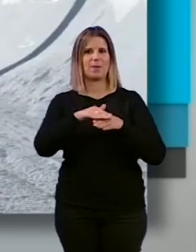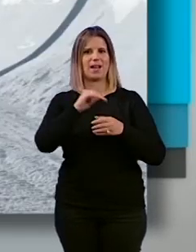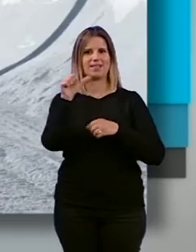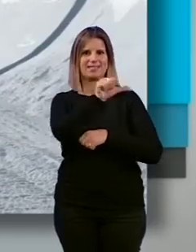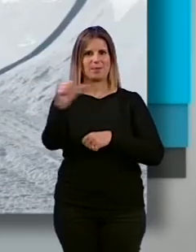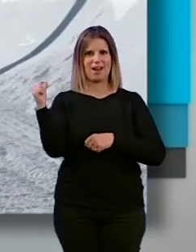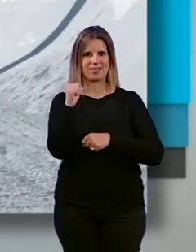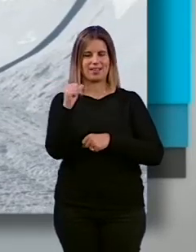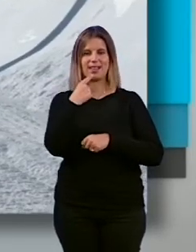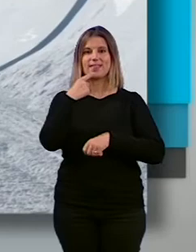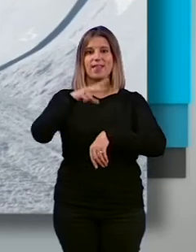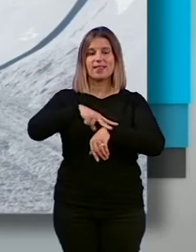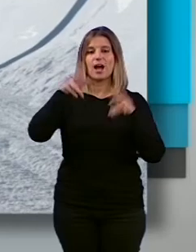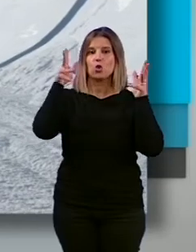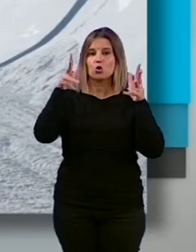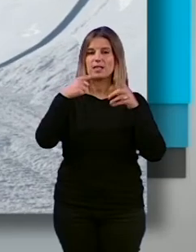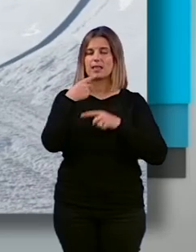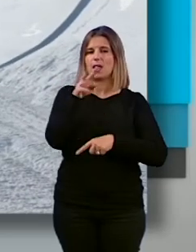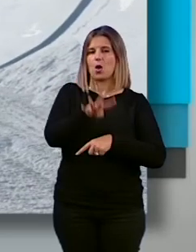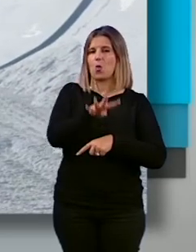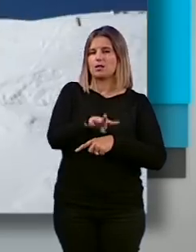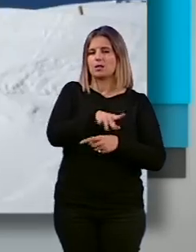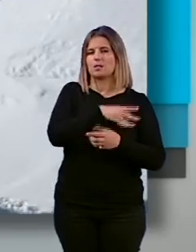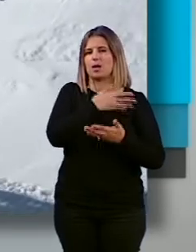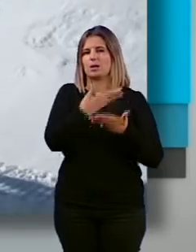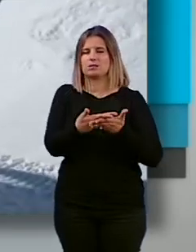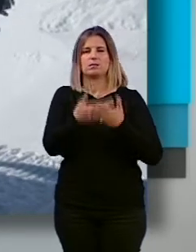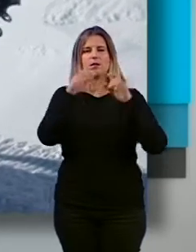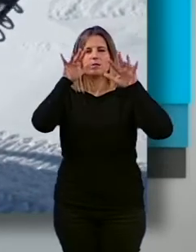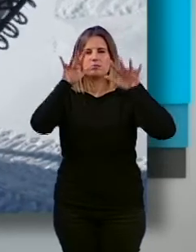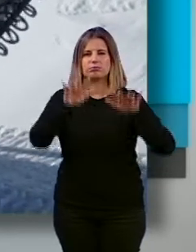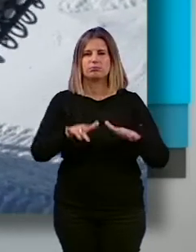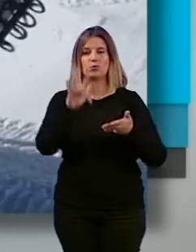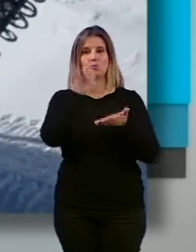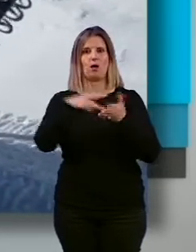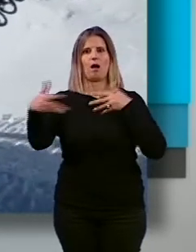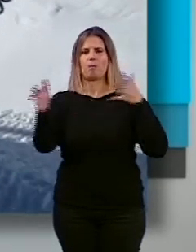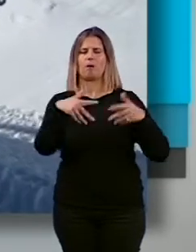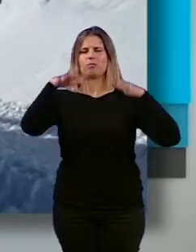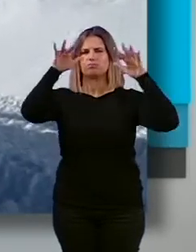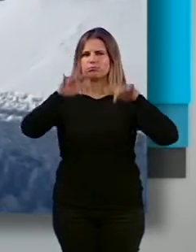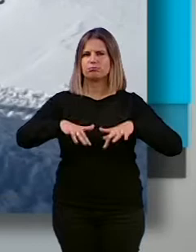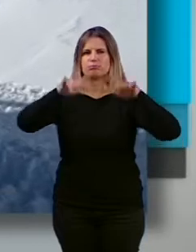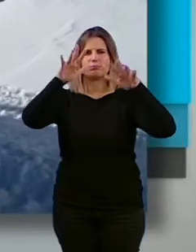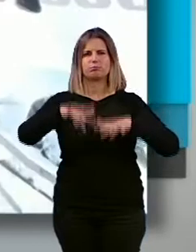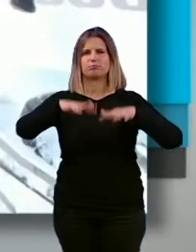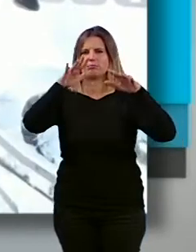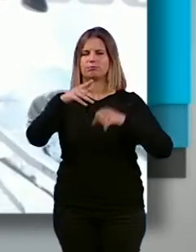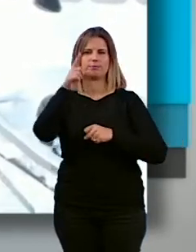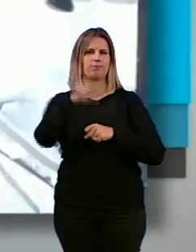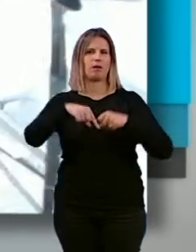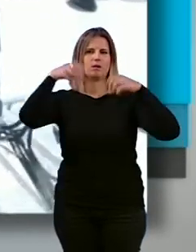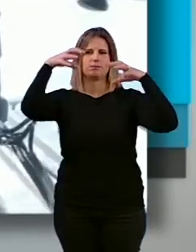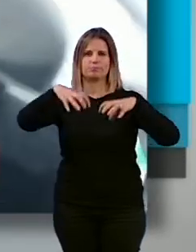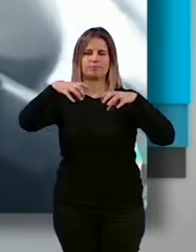delegado ha señalado que han sido cuatro meses casi esperando una intensa nevada y ha llegado el mes de marzo y se han abierto los cielos en este sentido